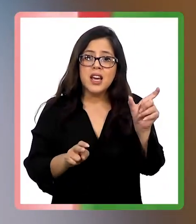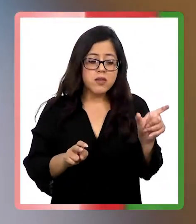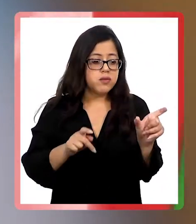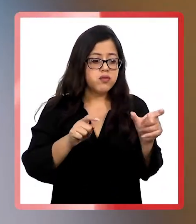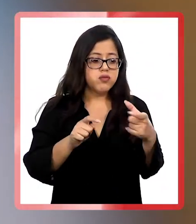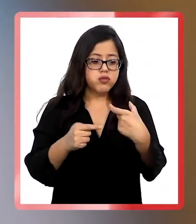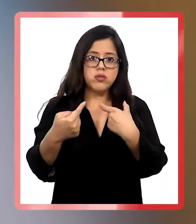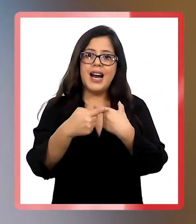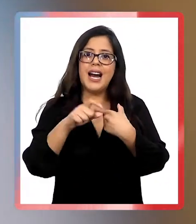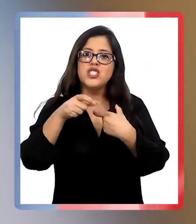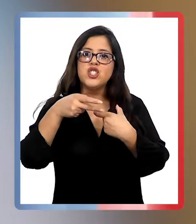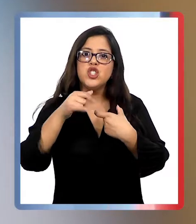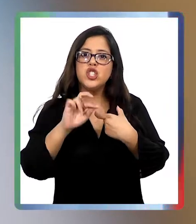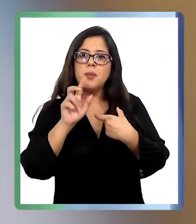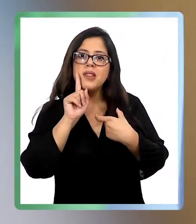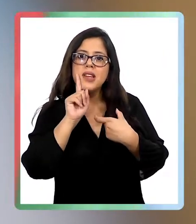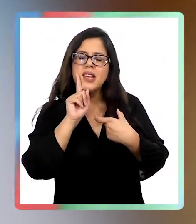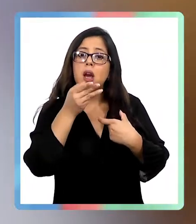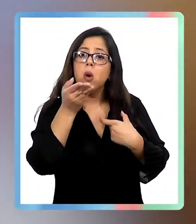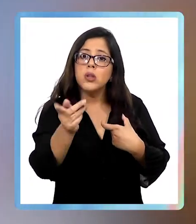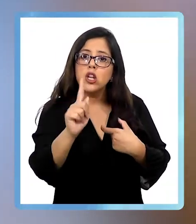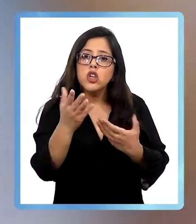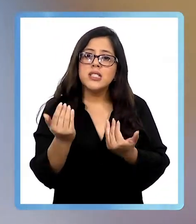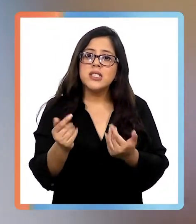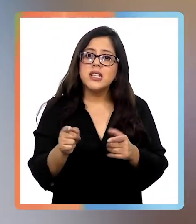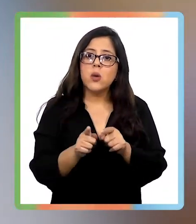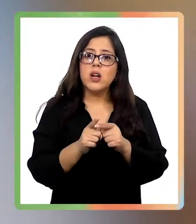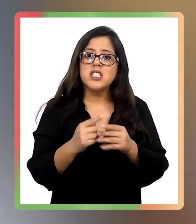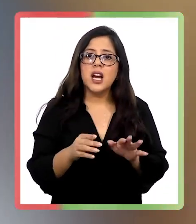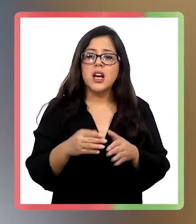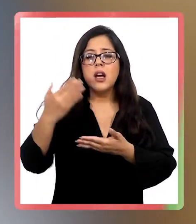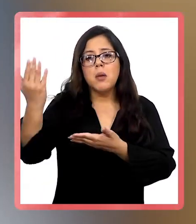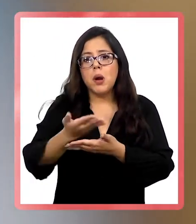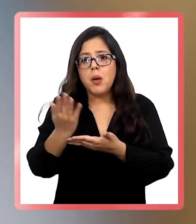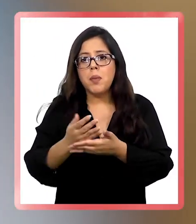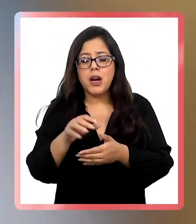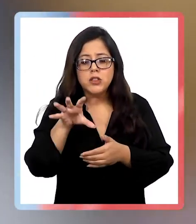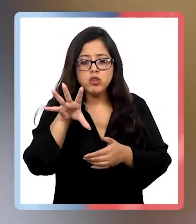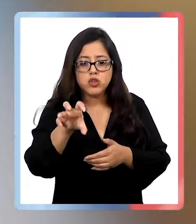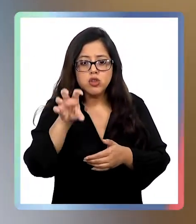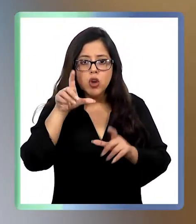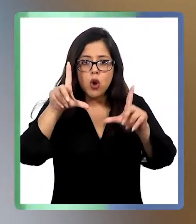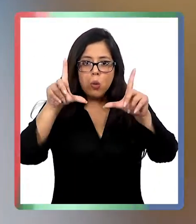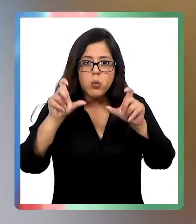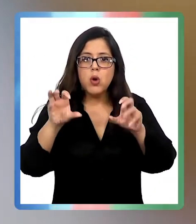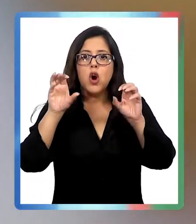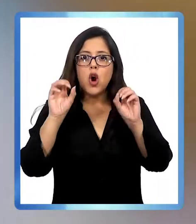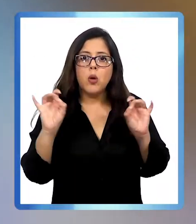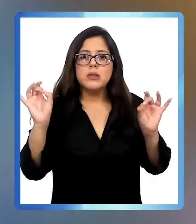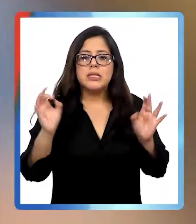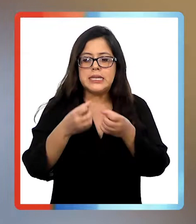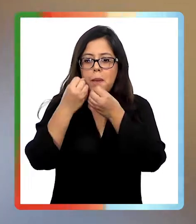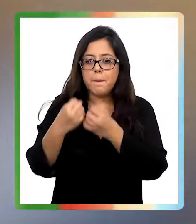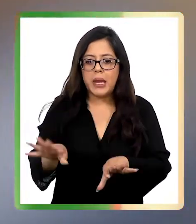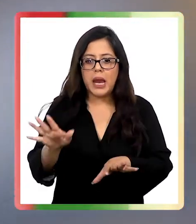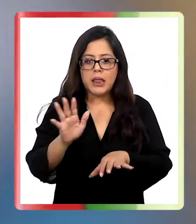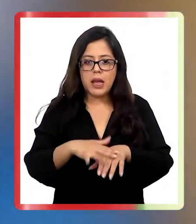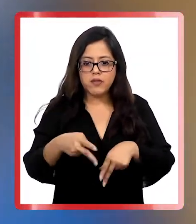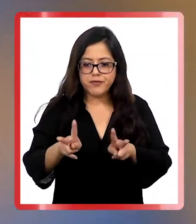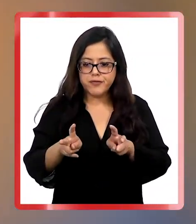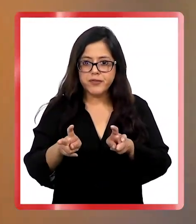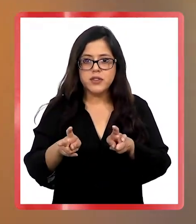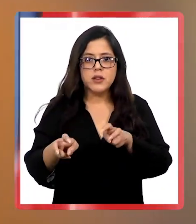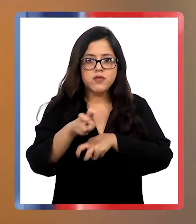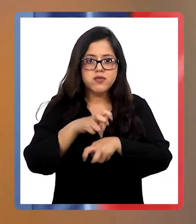con las cédulas con chip. Usted ya no tendrá la necesidad de imprimir, guardar un pantallazo y correr el riesgo de que se le pierda su pase de